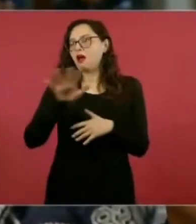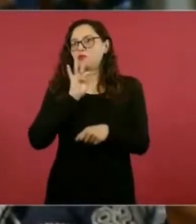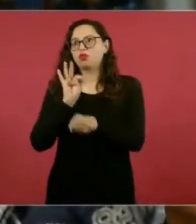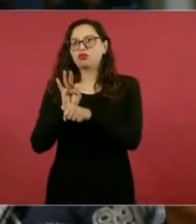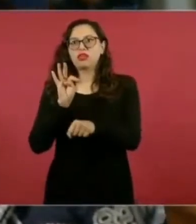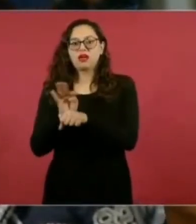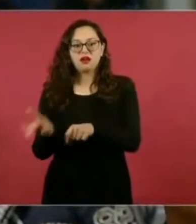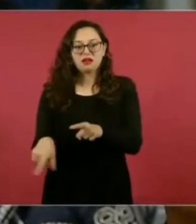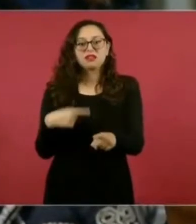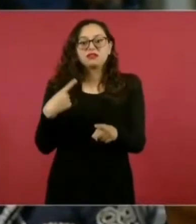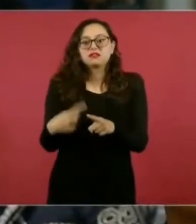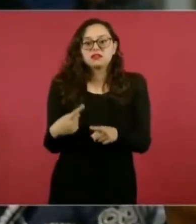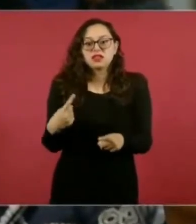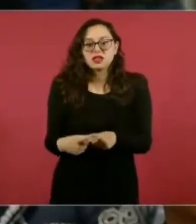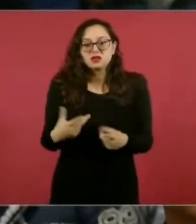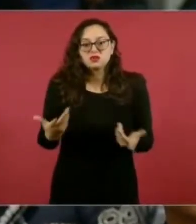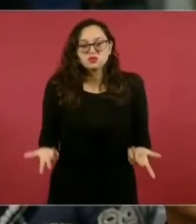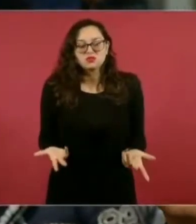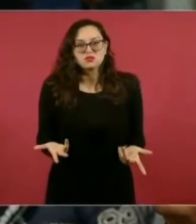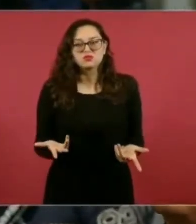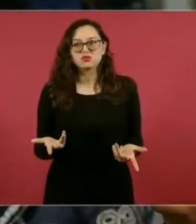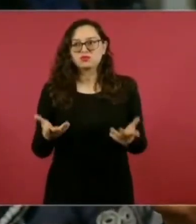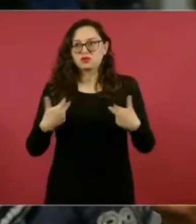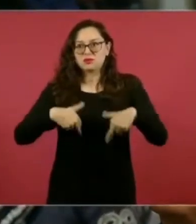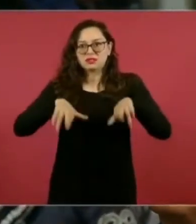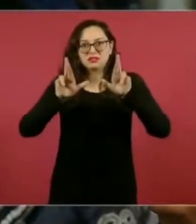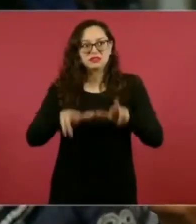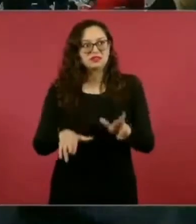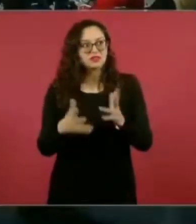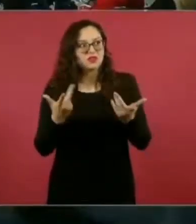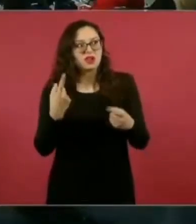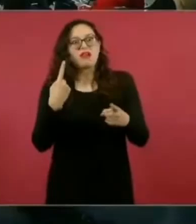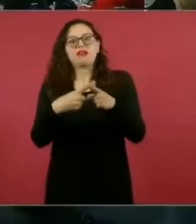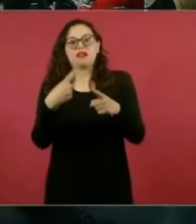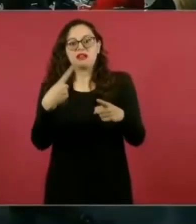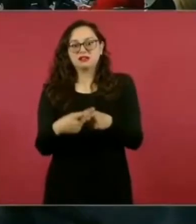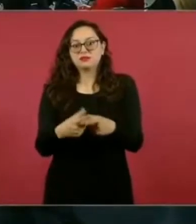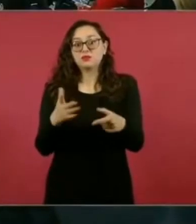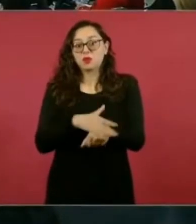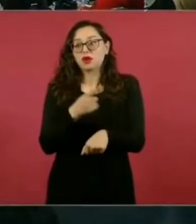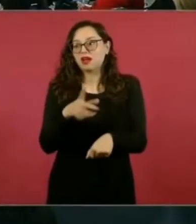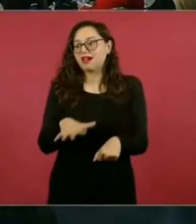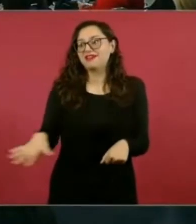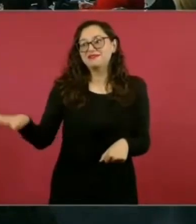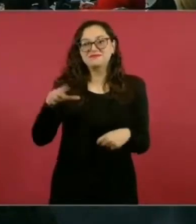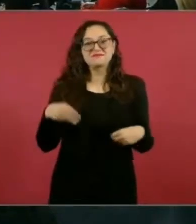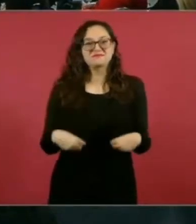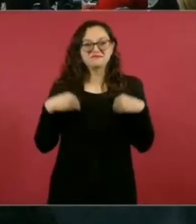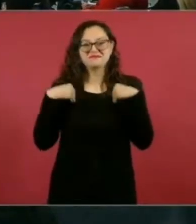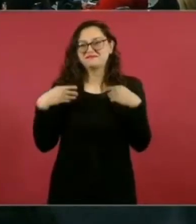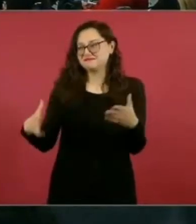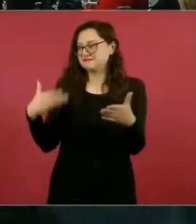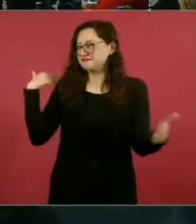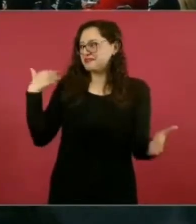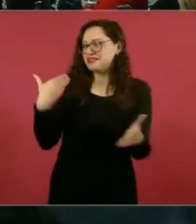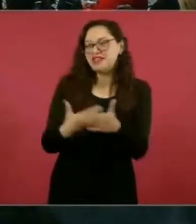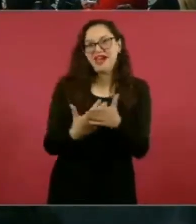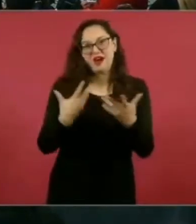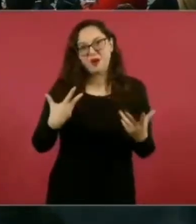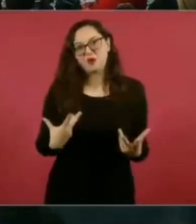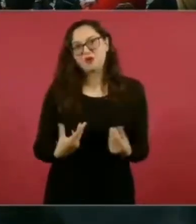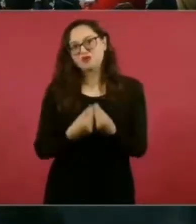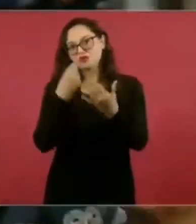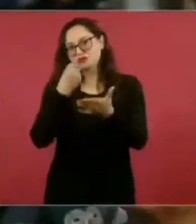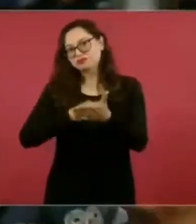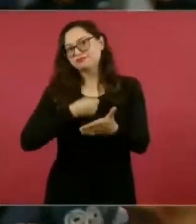pueblo. ¿Qué les diría a todas esas personas que durante toda su vida han luchado por la justicia